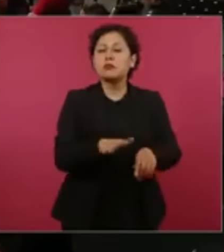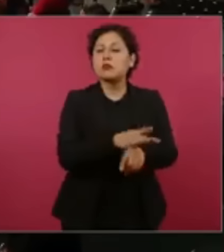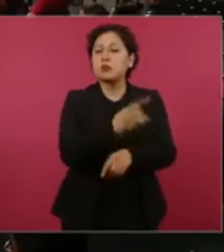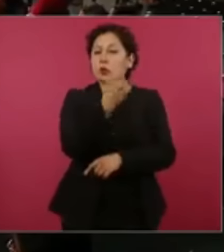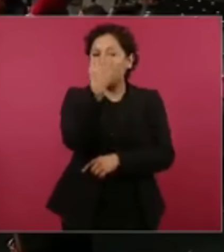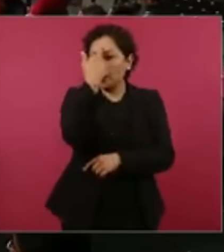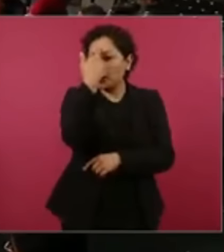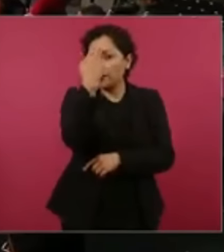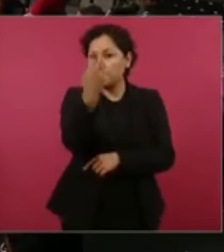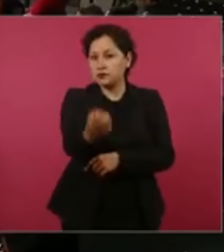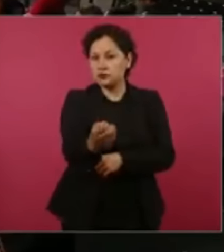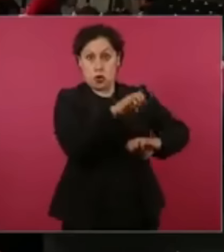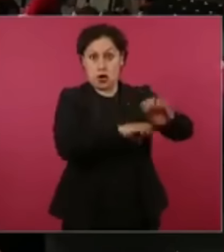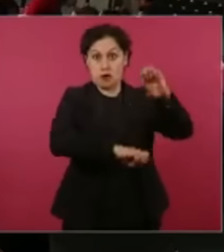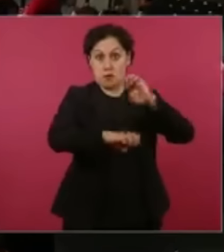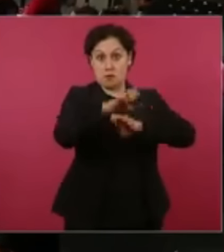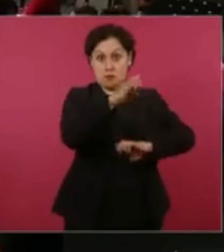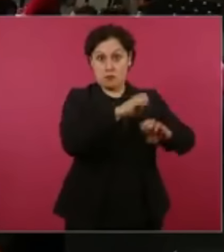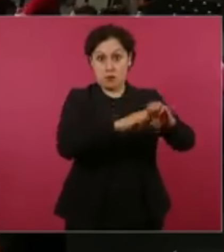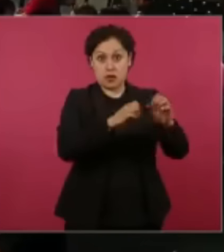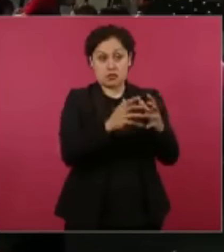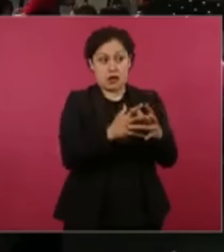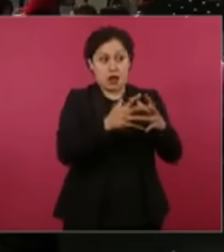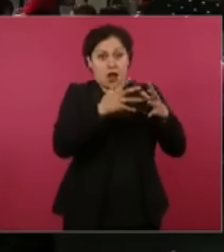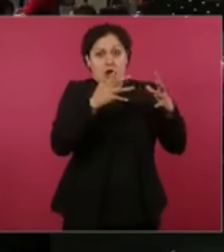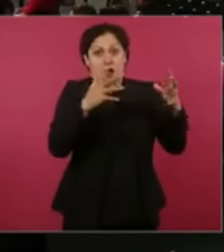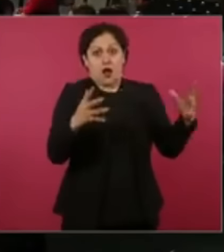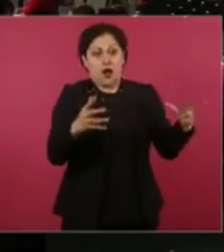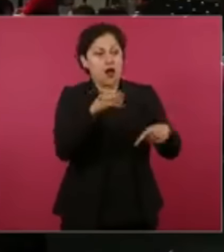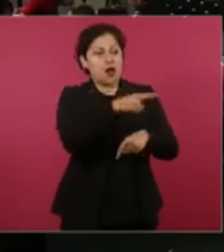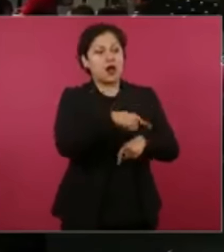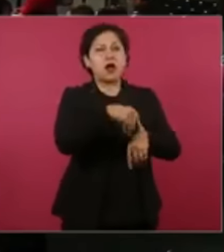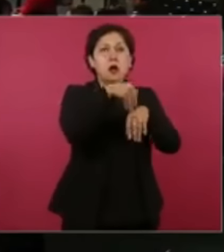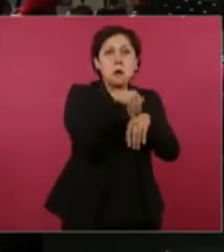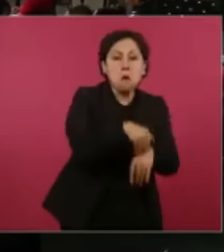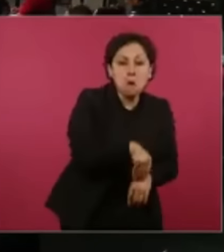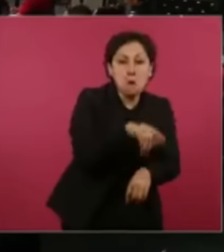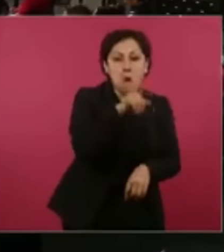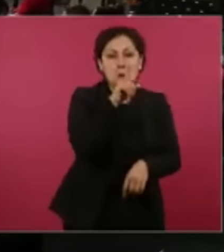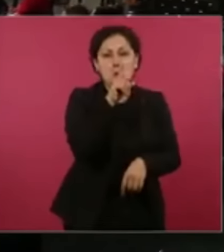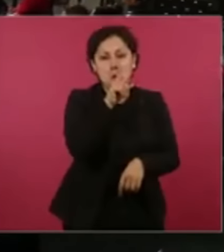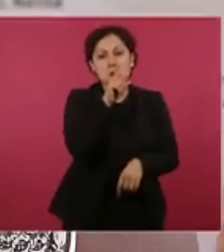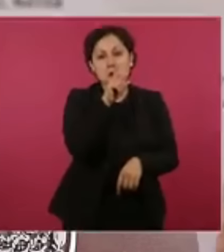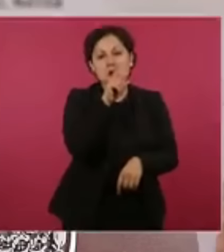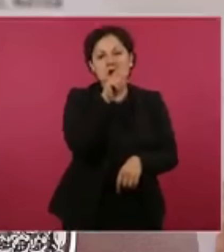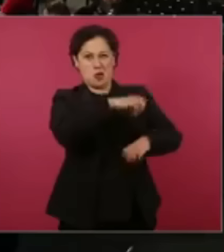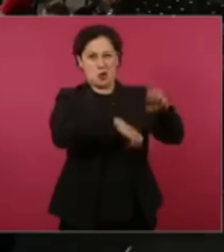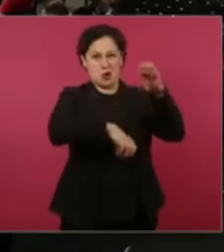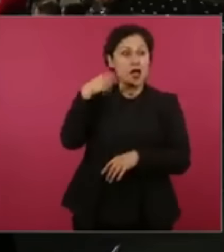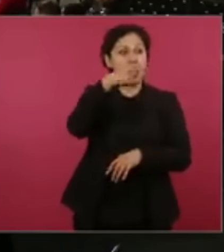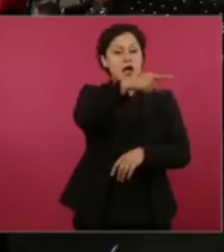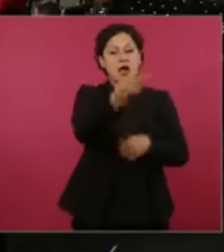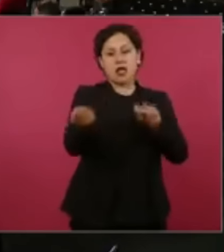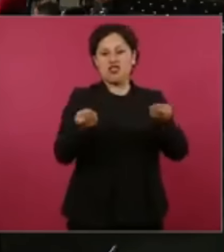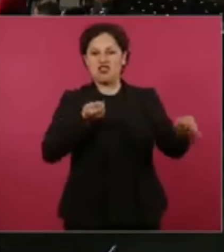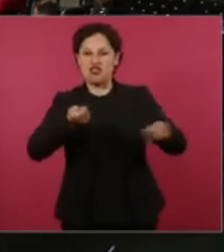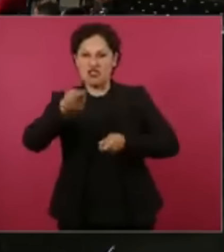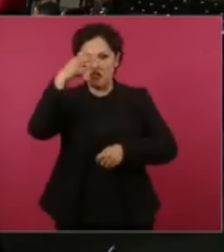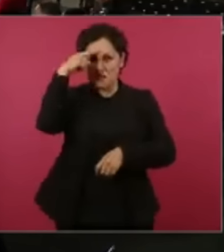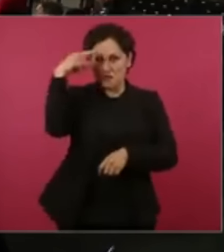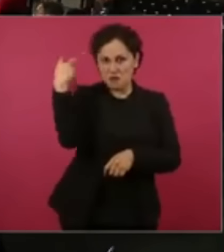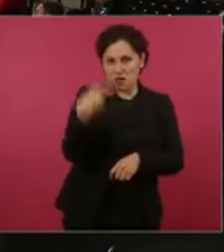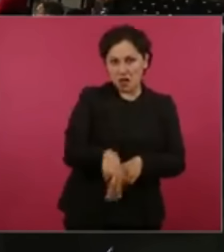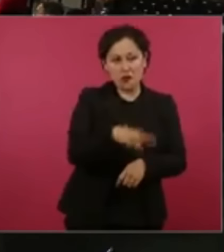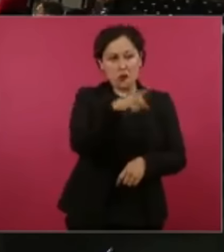grandes corporaciones, al servicio de la oligarquía, al servicio de los que se sentían los dueños de México. Miren, este es un